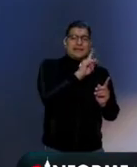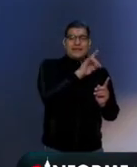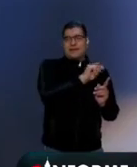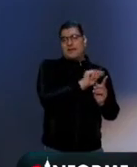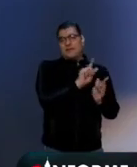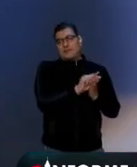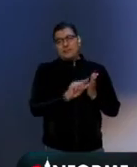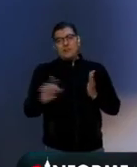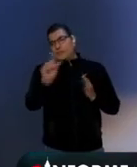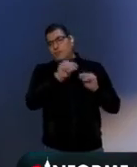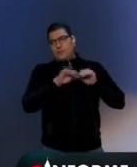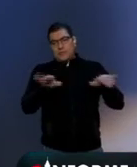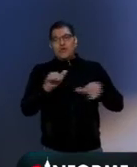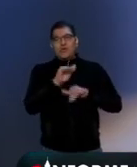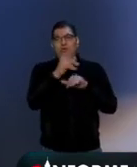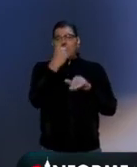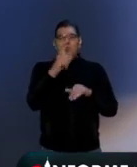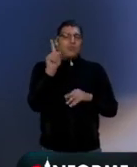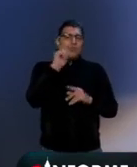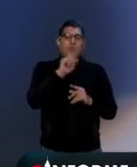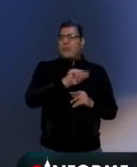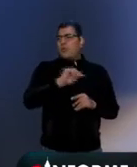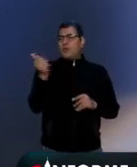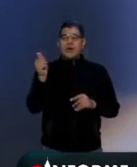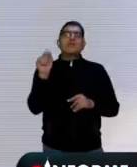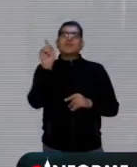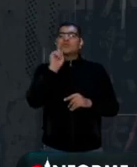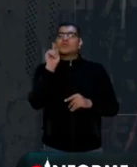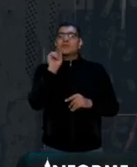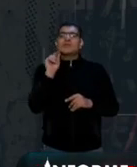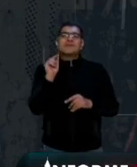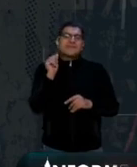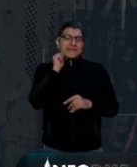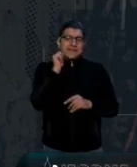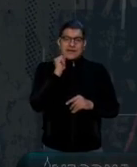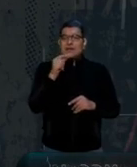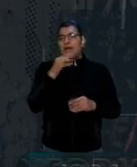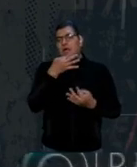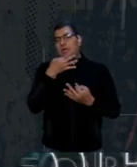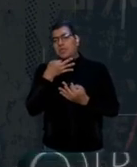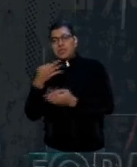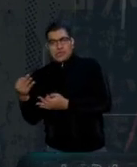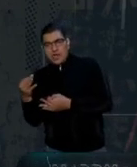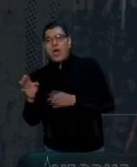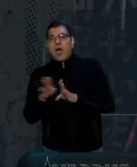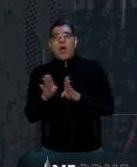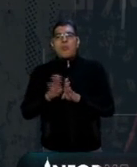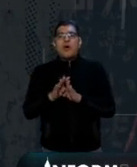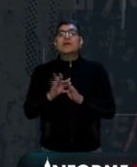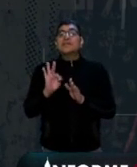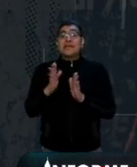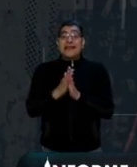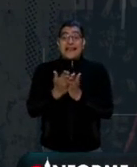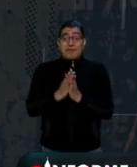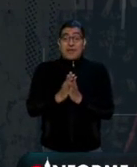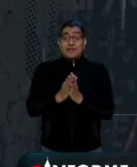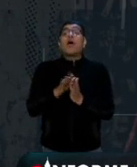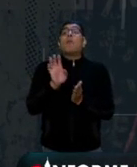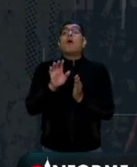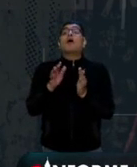una senadora y pone cayó en la tentación como si el libro fuera un taco de chicharrón.